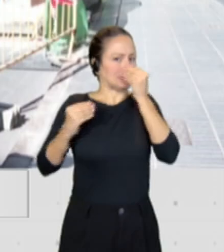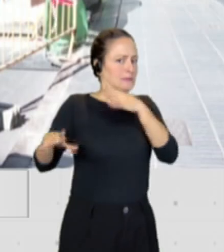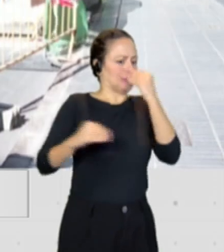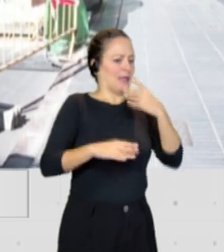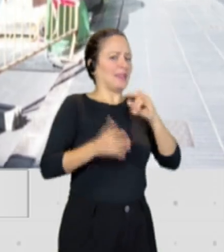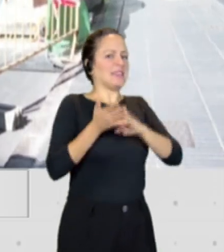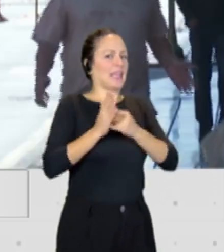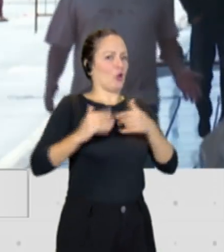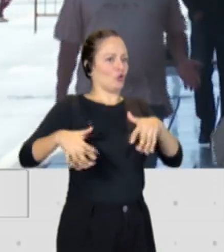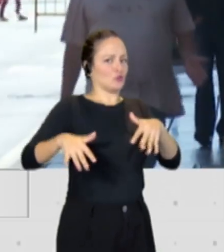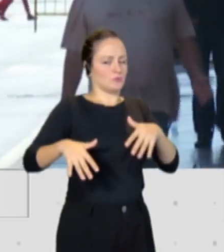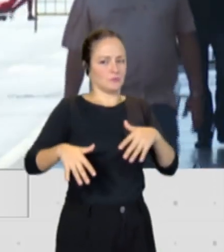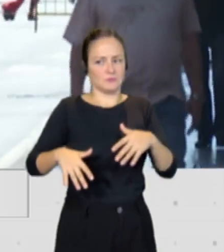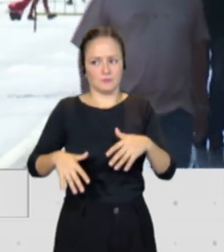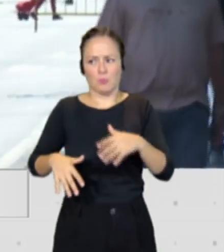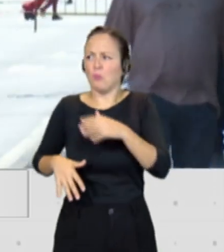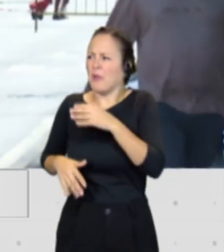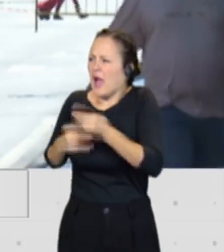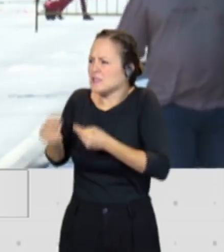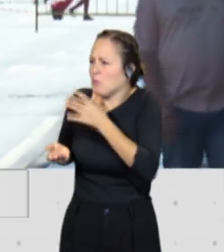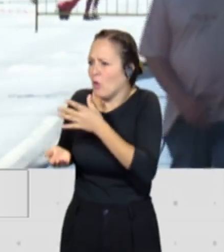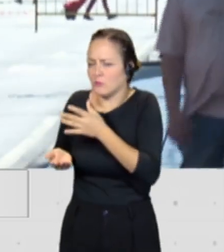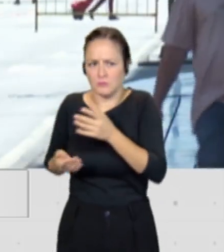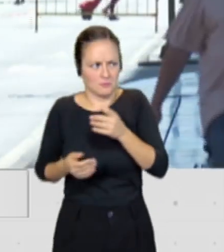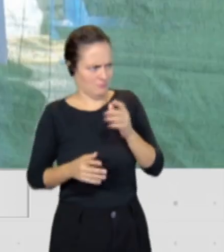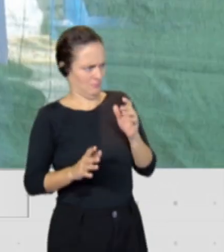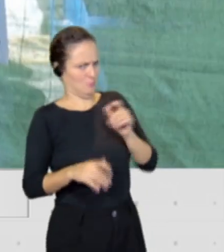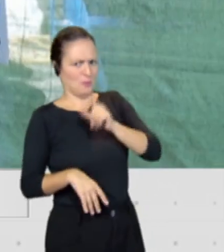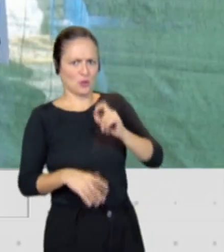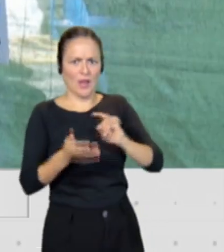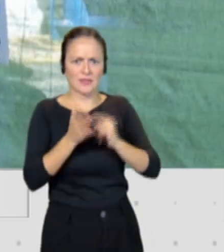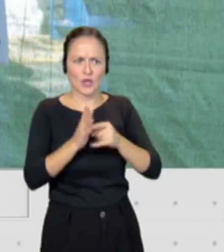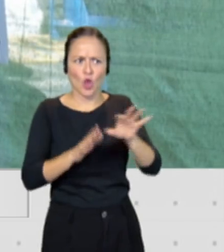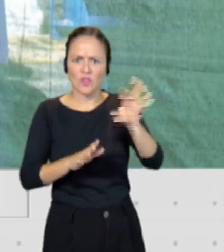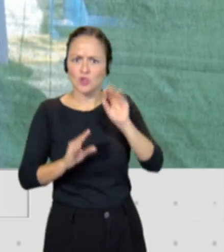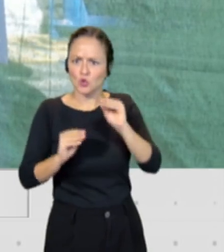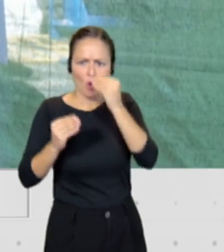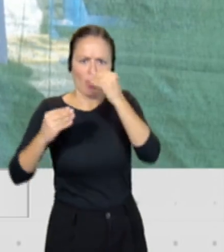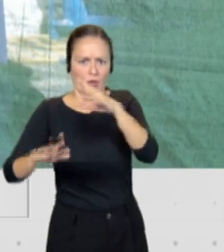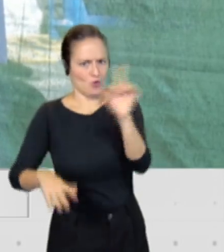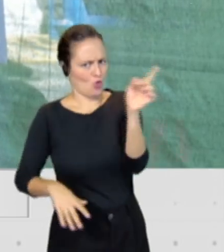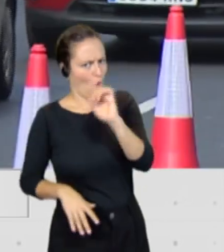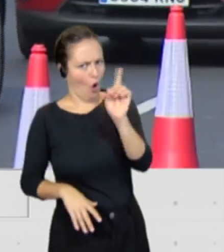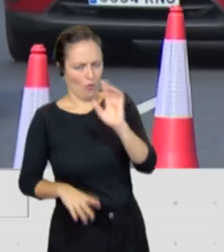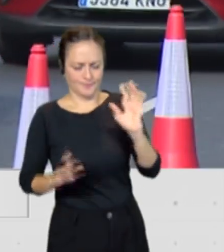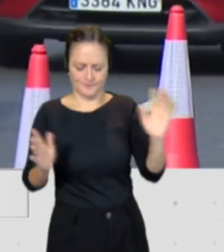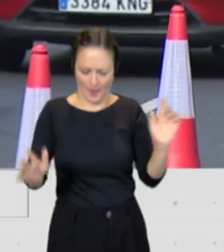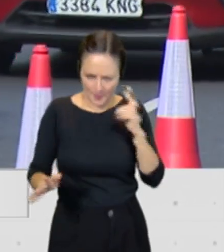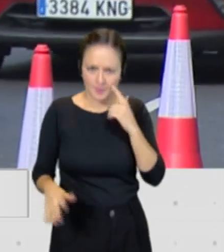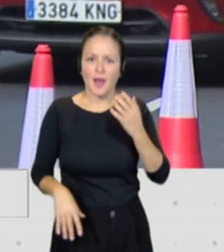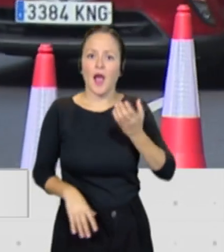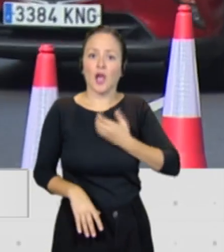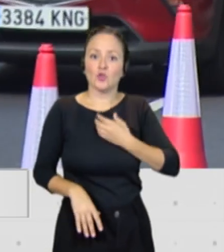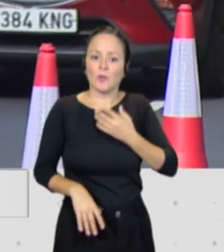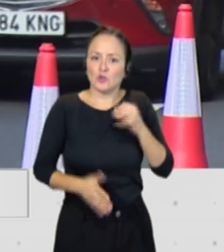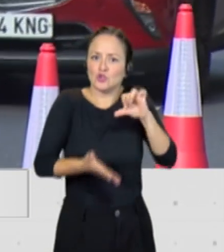No vamos a dejar en manos de los técnicos la toma de decisiones. Lo que el Ayuntamiento de Las Palmas de Gran Canaria, en defensa de los intereses de la